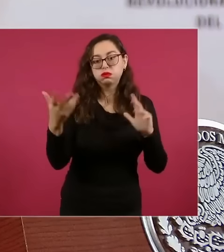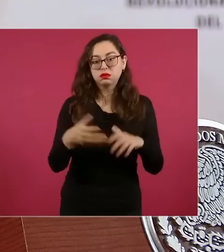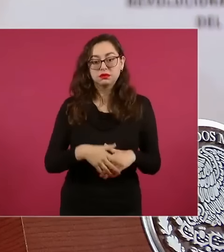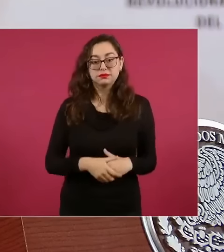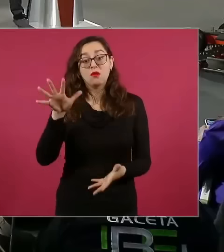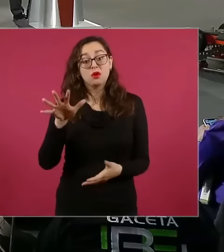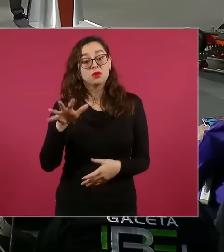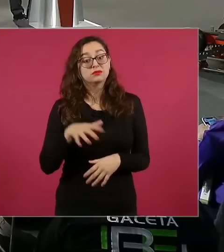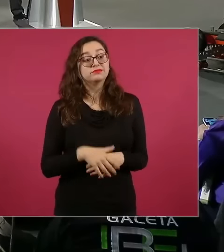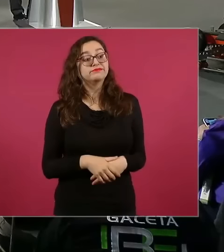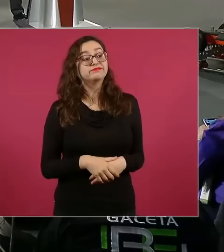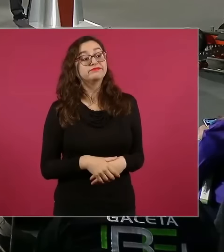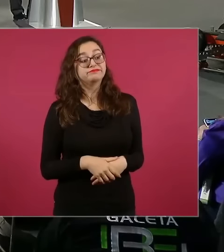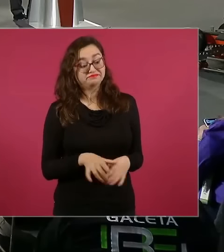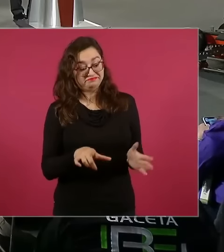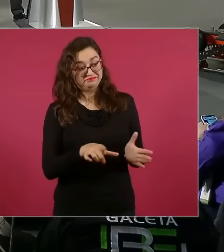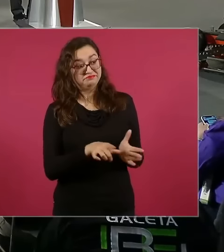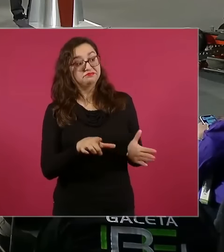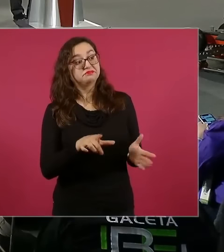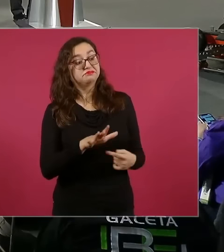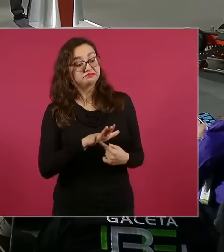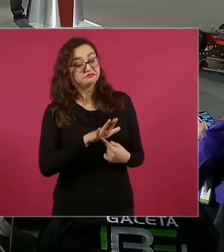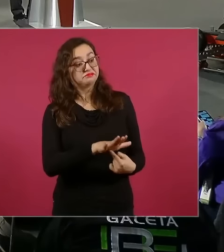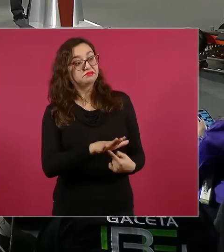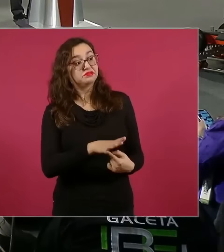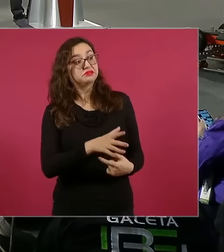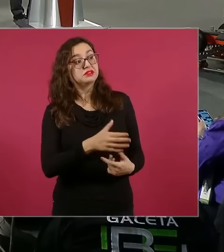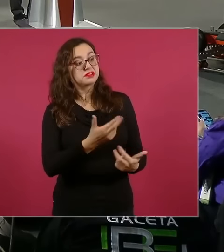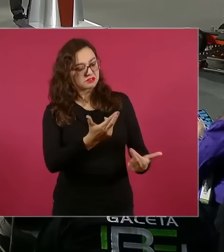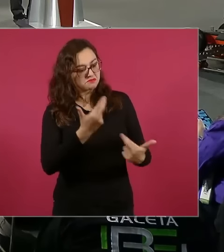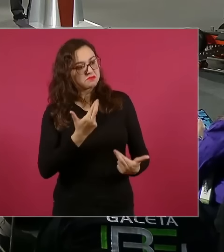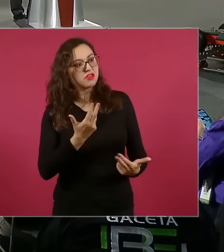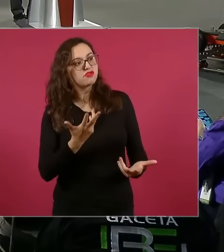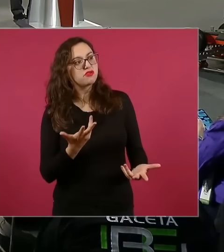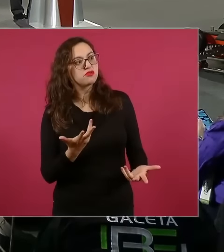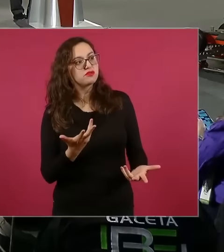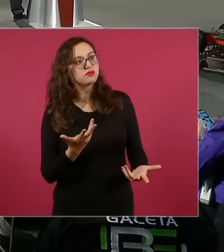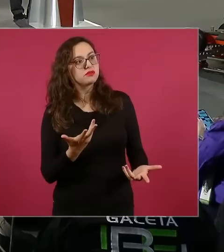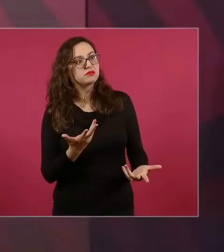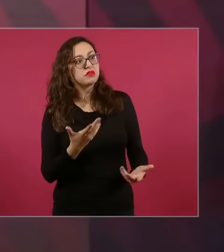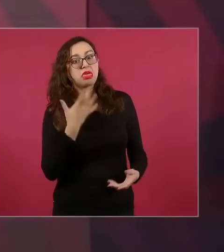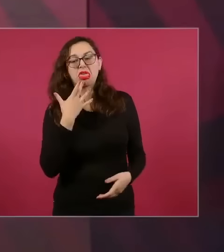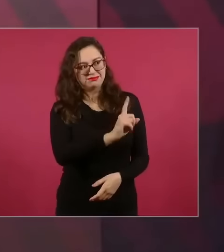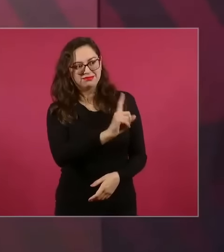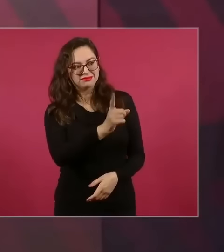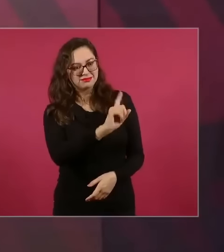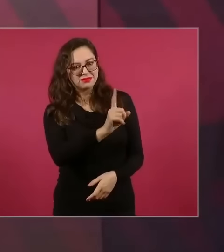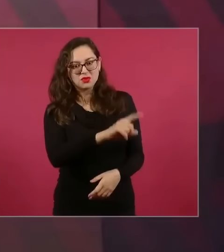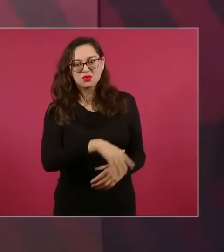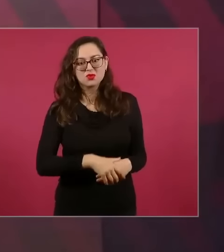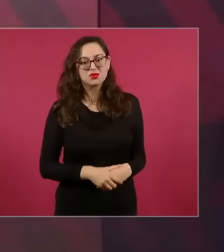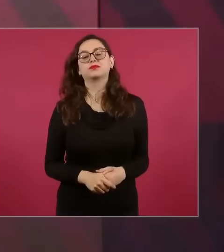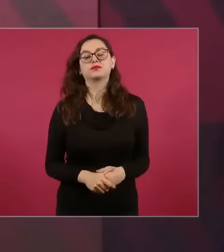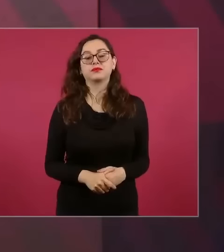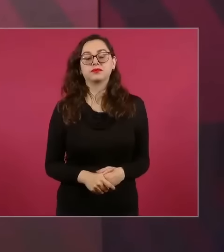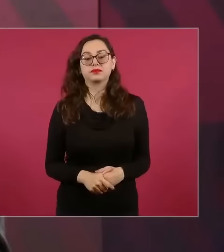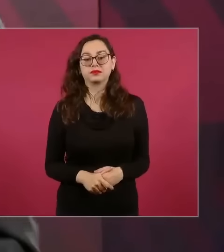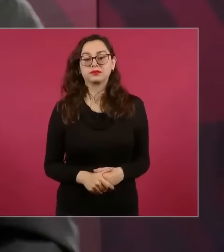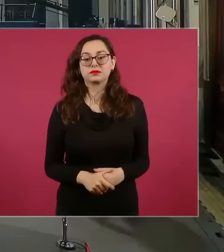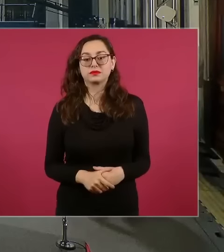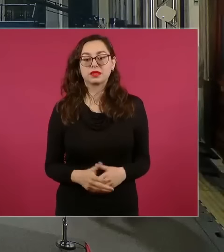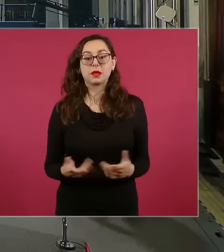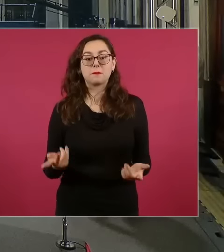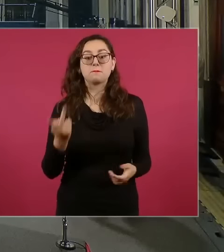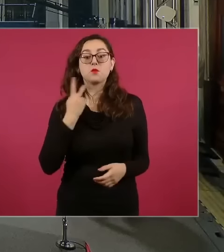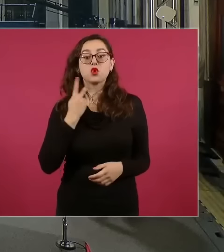respetar al pueblo no ningunen no menosprecien al pueblo ya cambió la situación